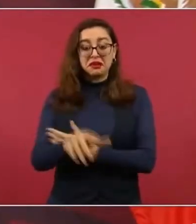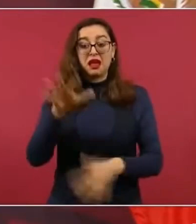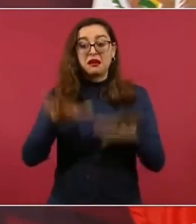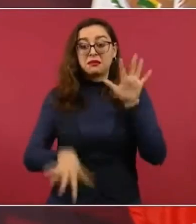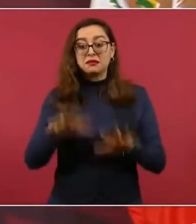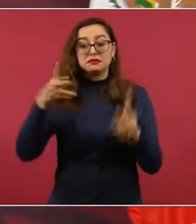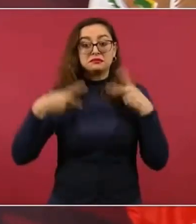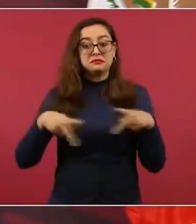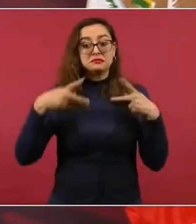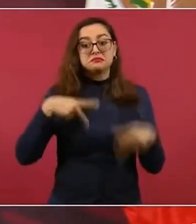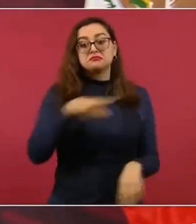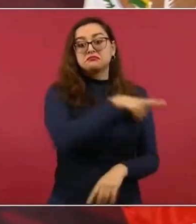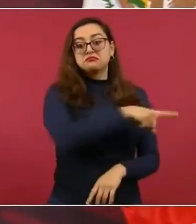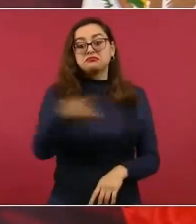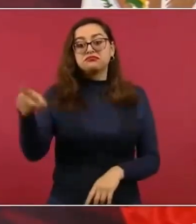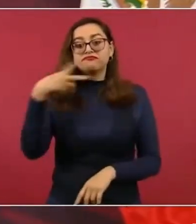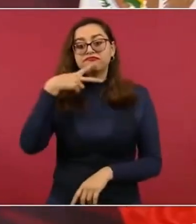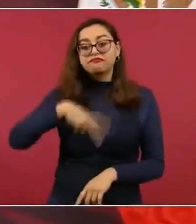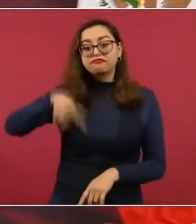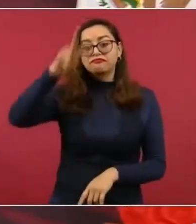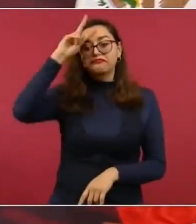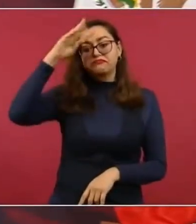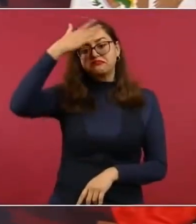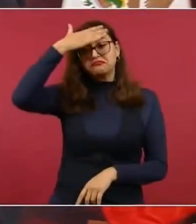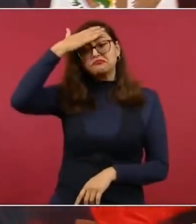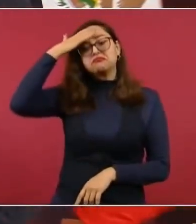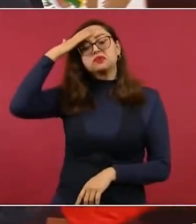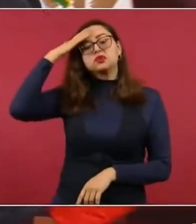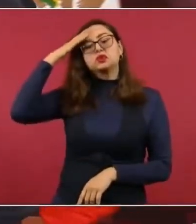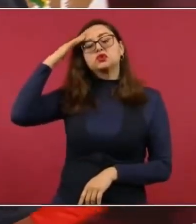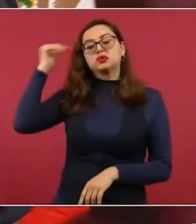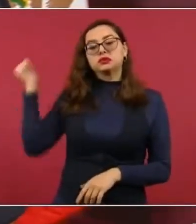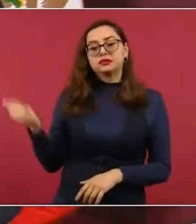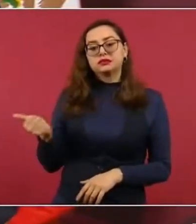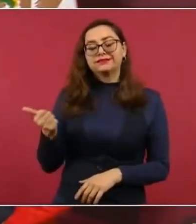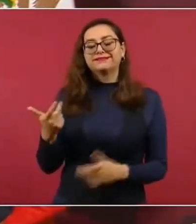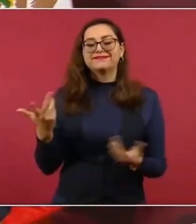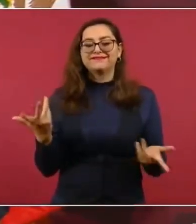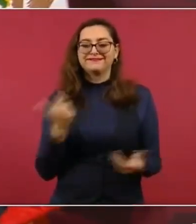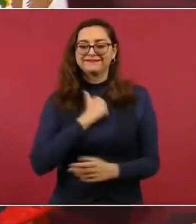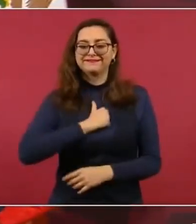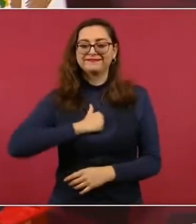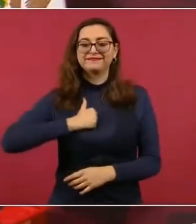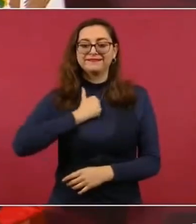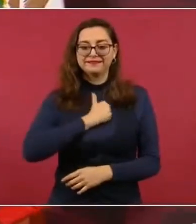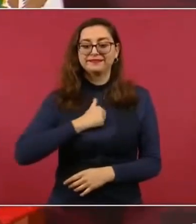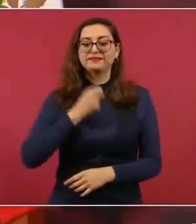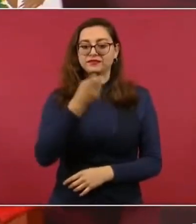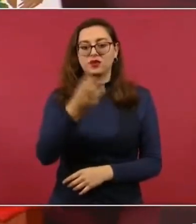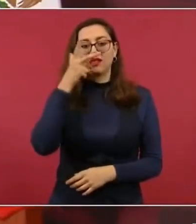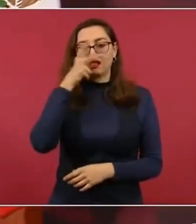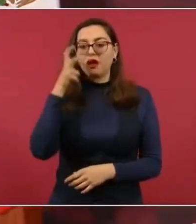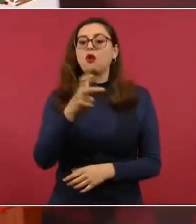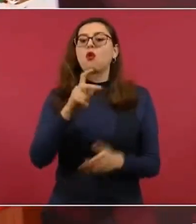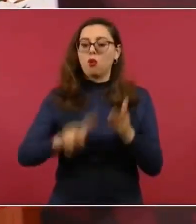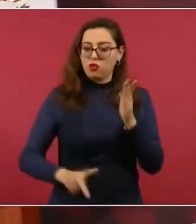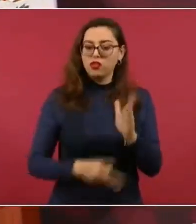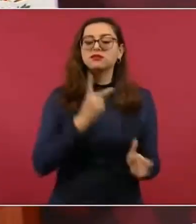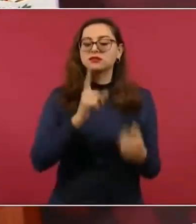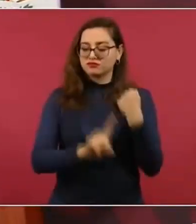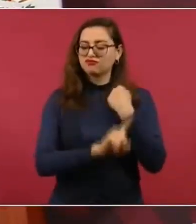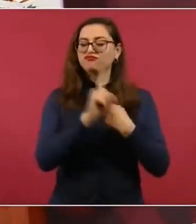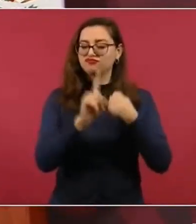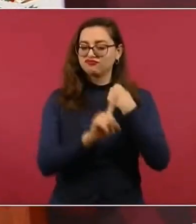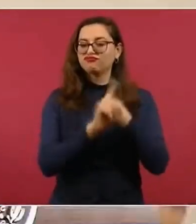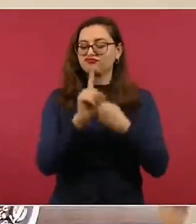y sí, en Hidalgo está creciendo el número de